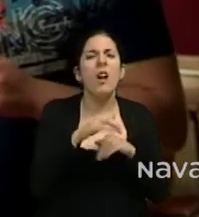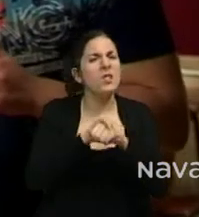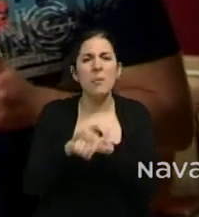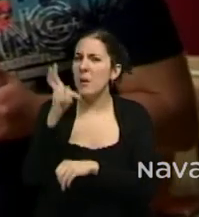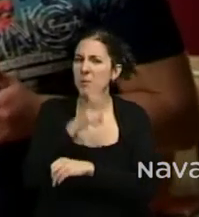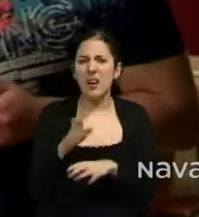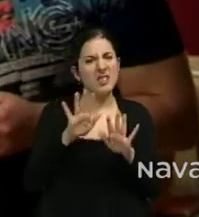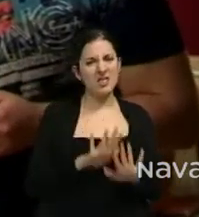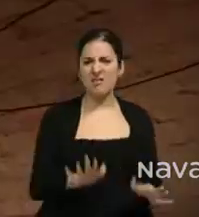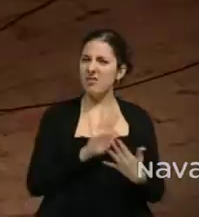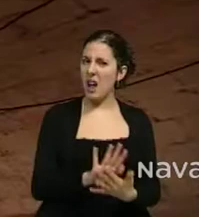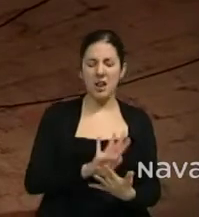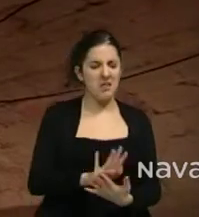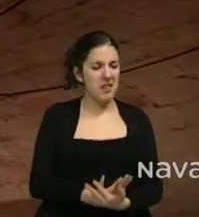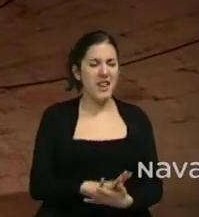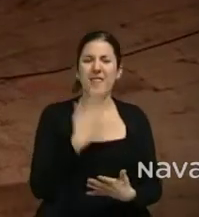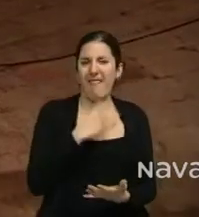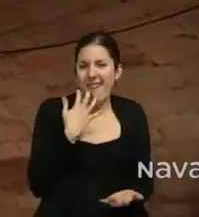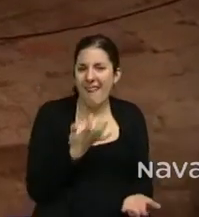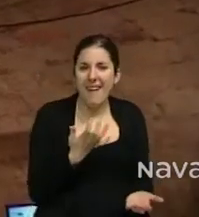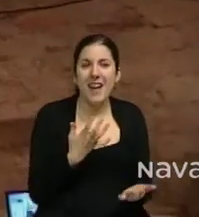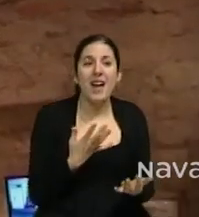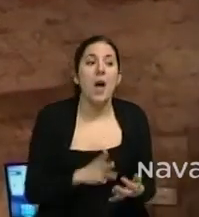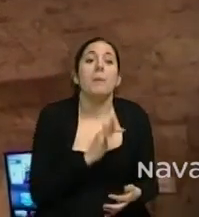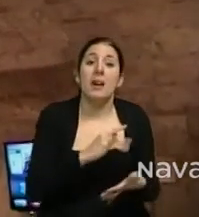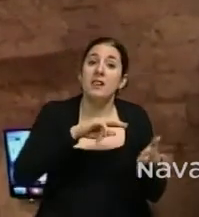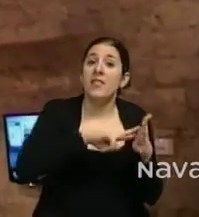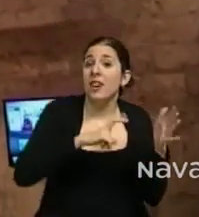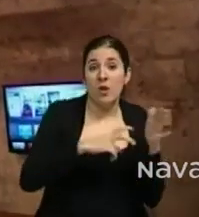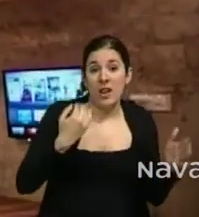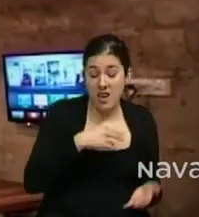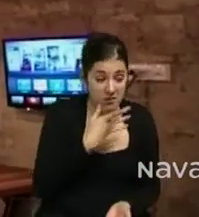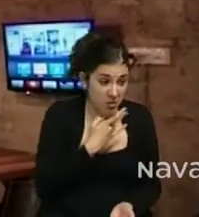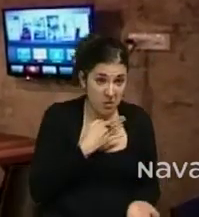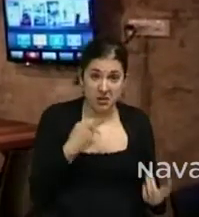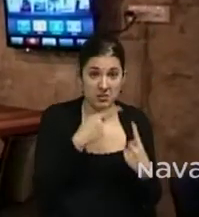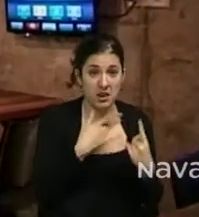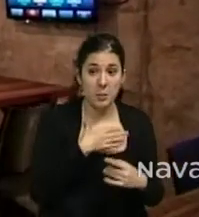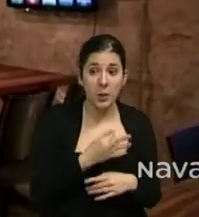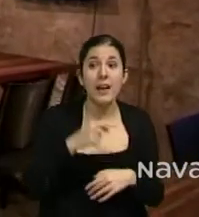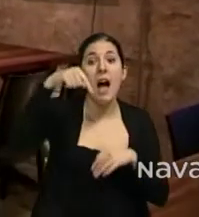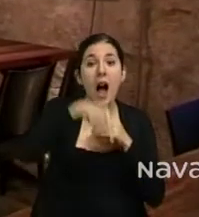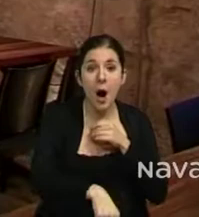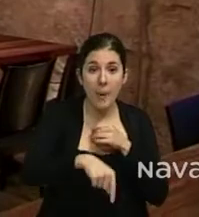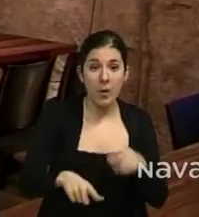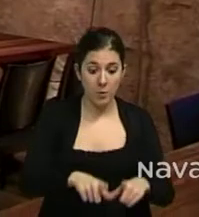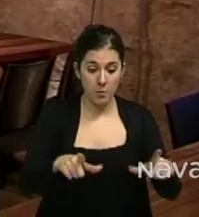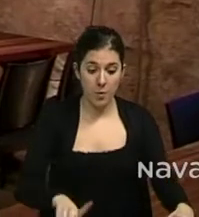echar unas risas, poder manejar tecnología que ya conoces. Disponemos de un choco en la parte de abajo con